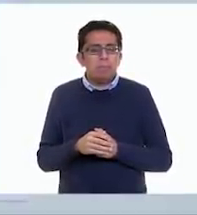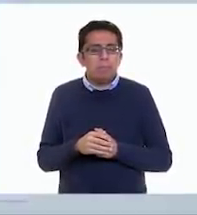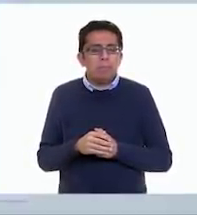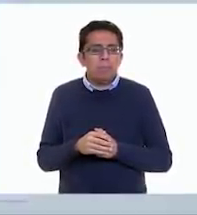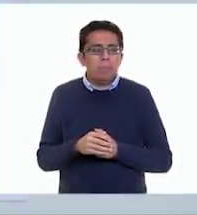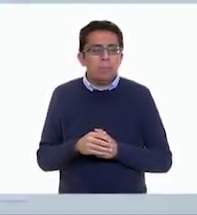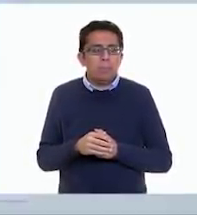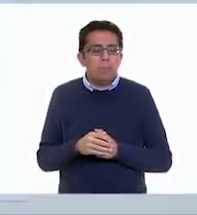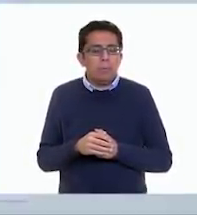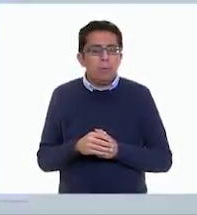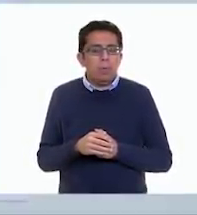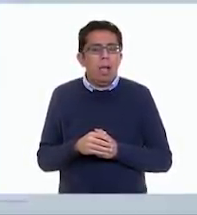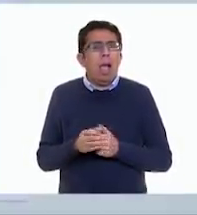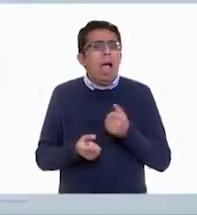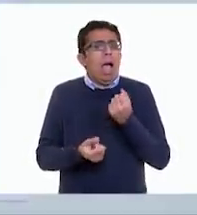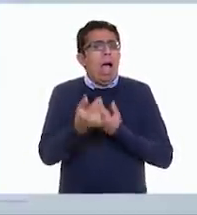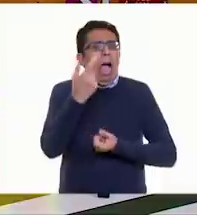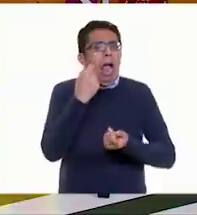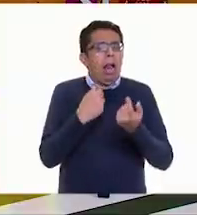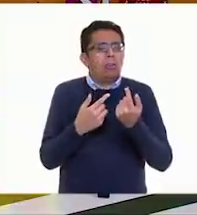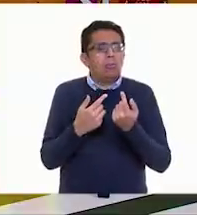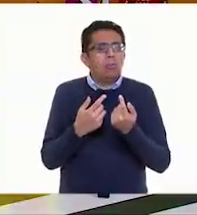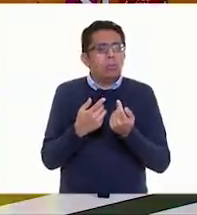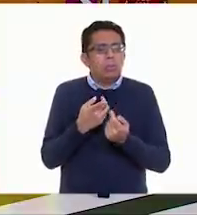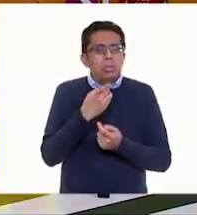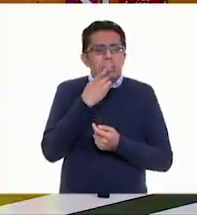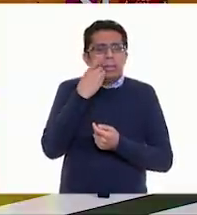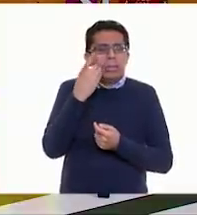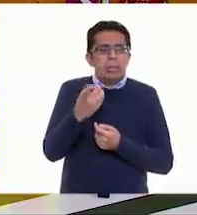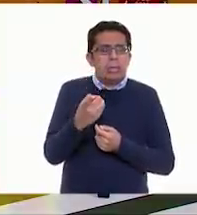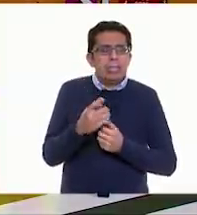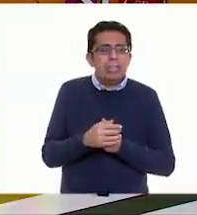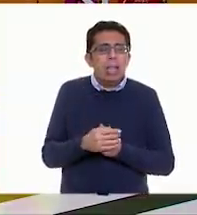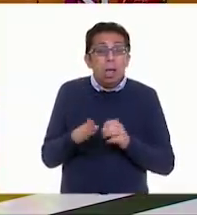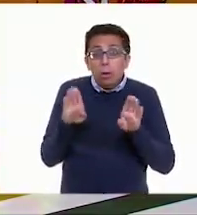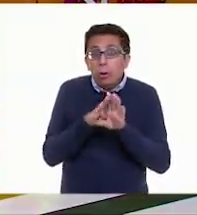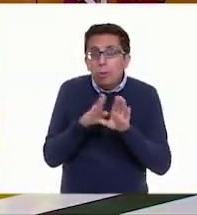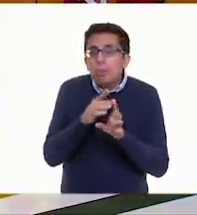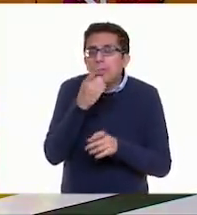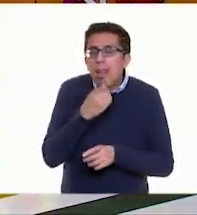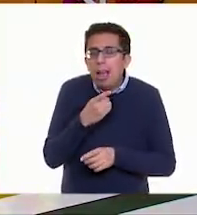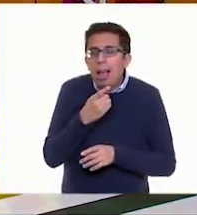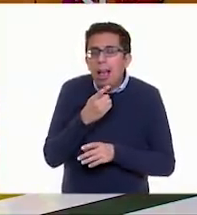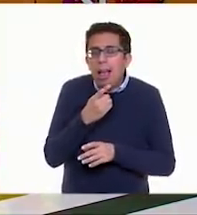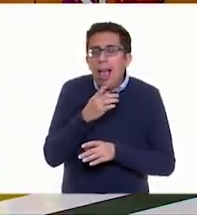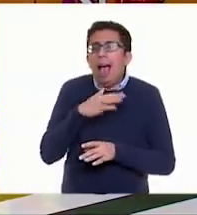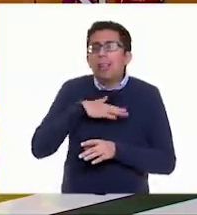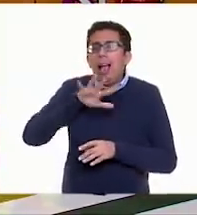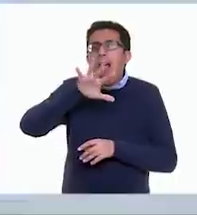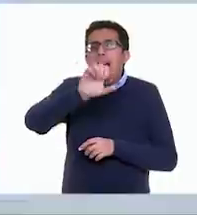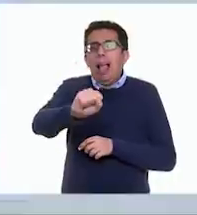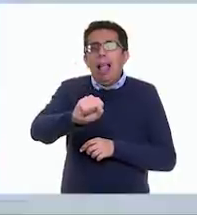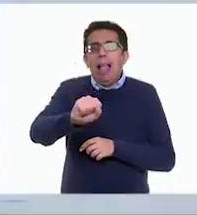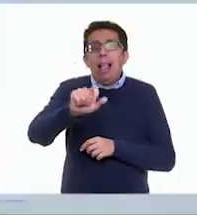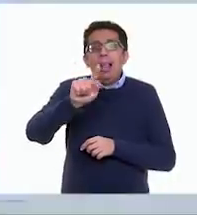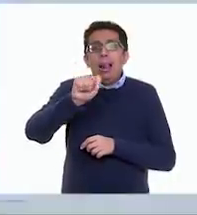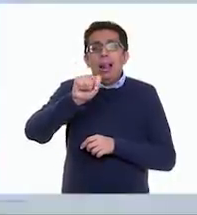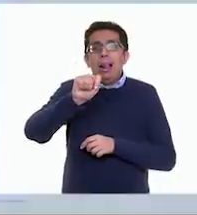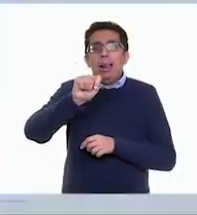Y hay algunos que le dicen... ¿Cómo, niños? A ver. Muy bien. Ya escuché lo que dijeron. Telera.